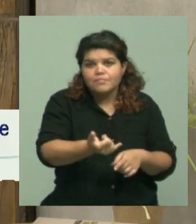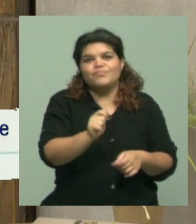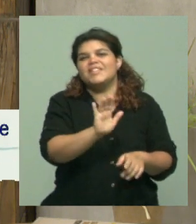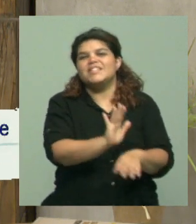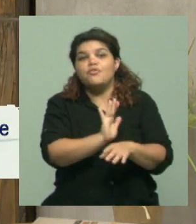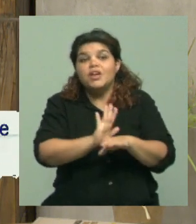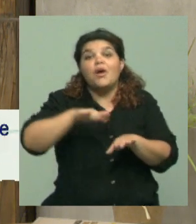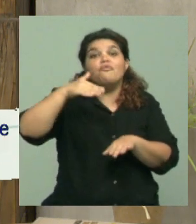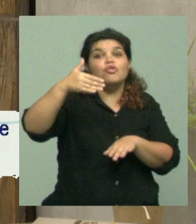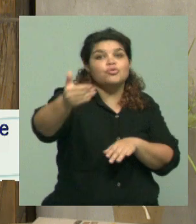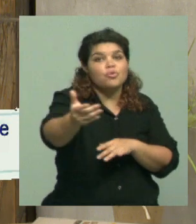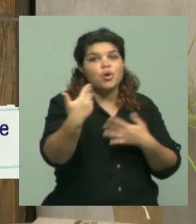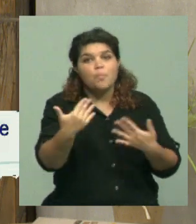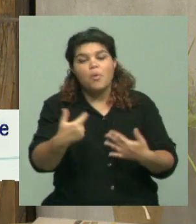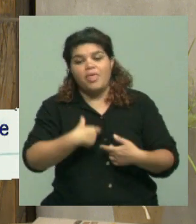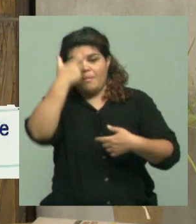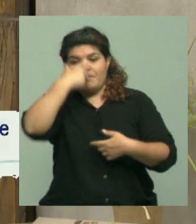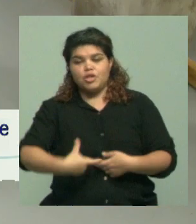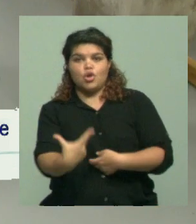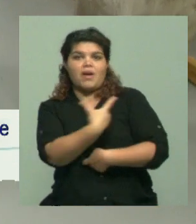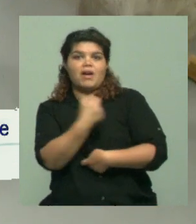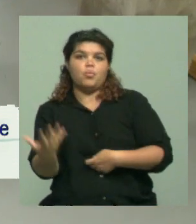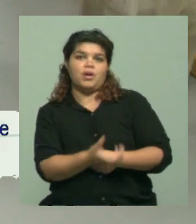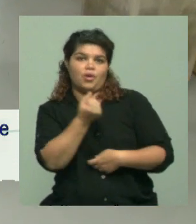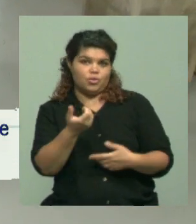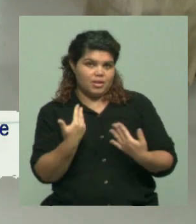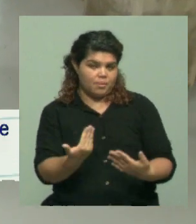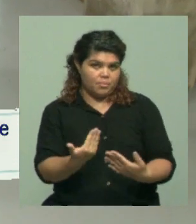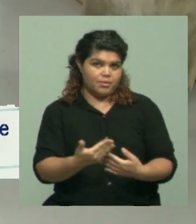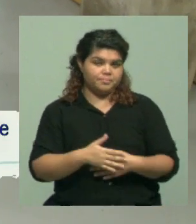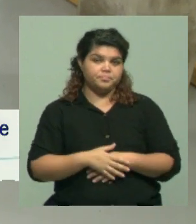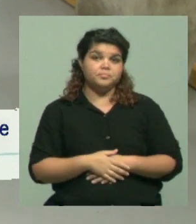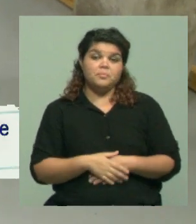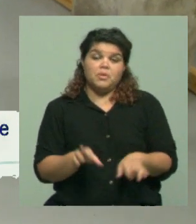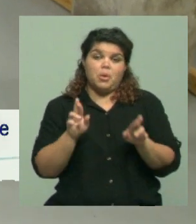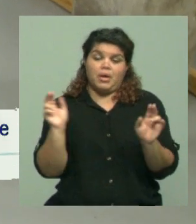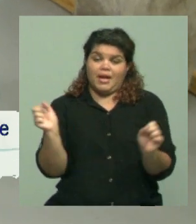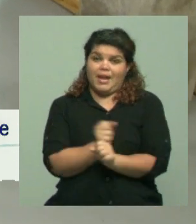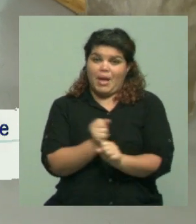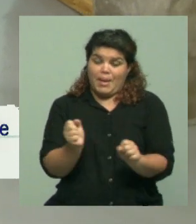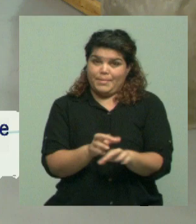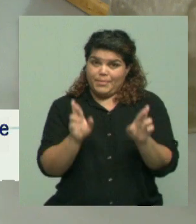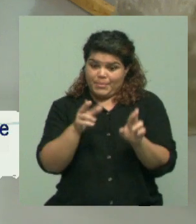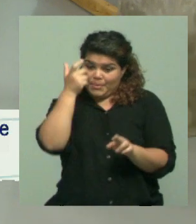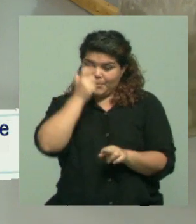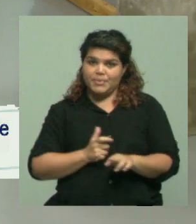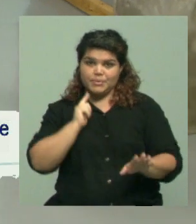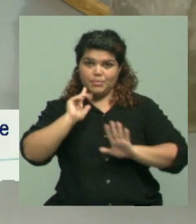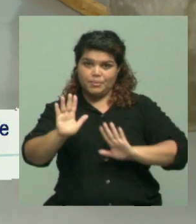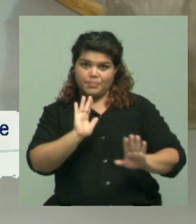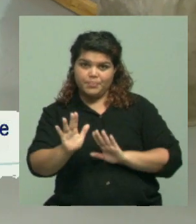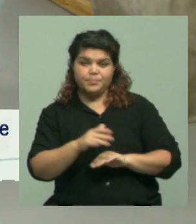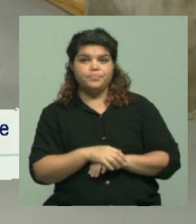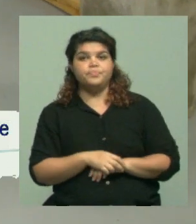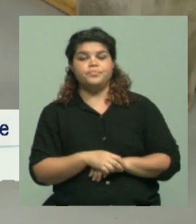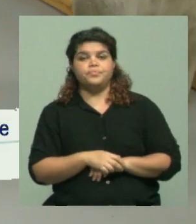años podemos evaluar la misma y ver si se aprueba para la prevención de esta enfermedad en seres humanos. Me parece perfecto esto de